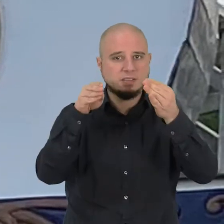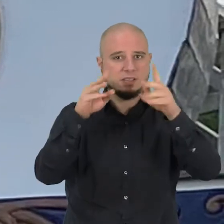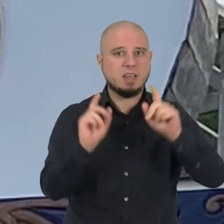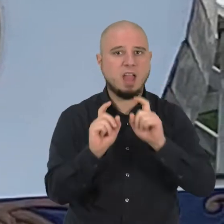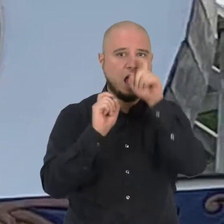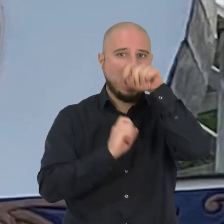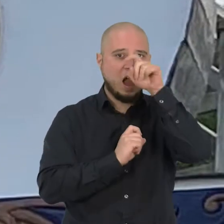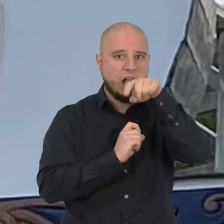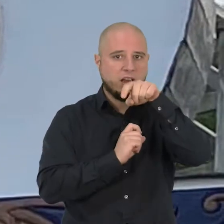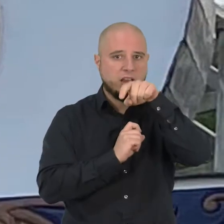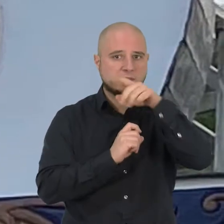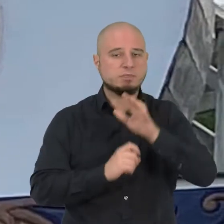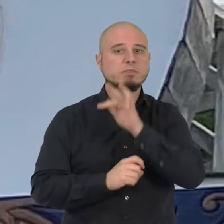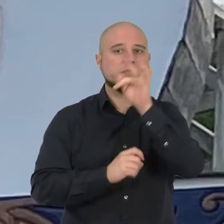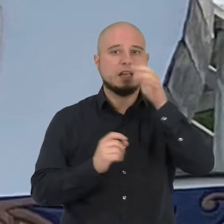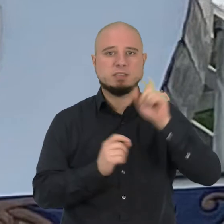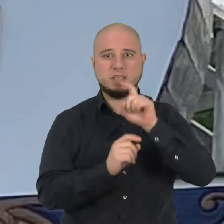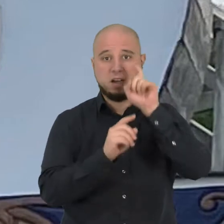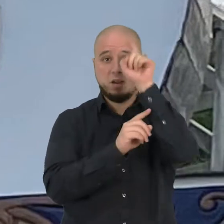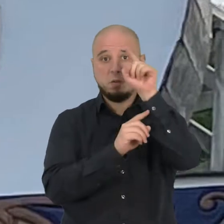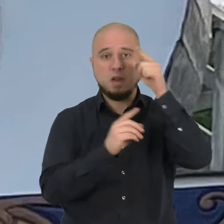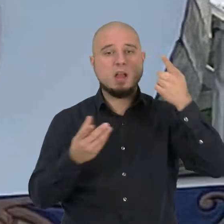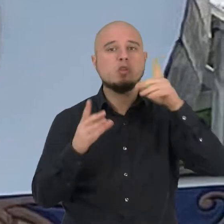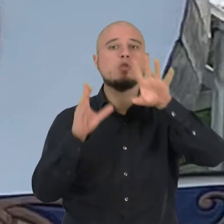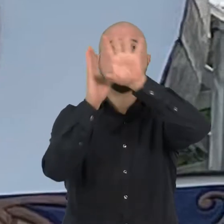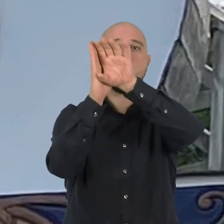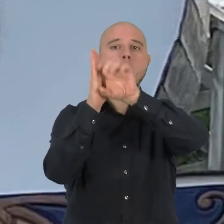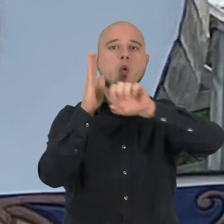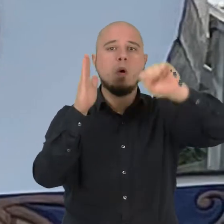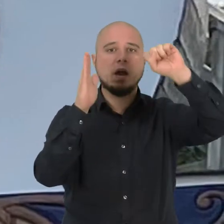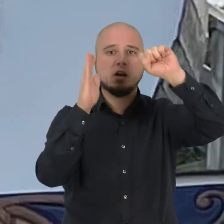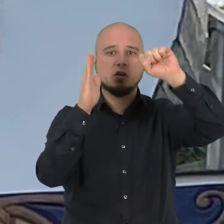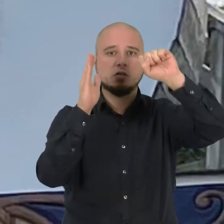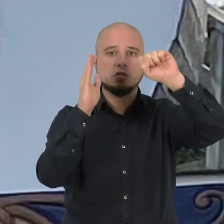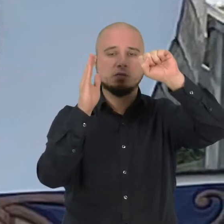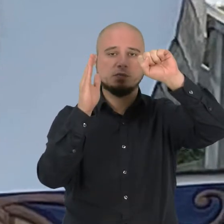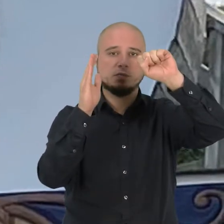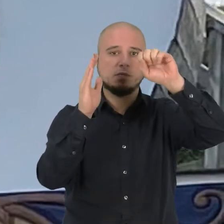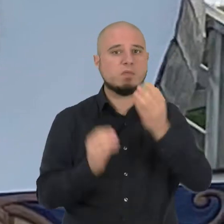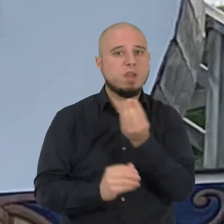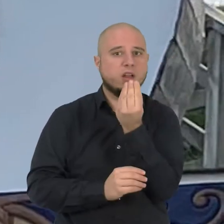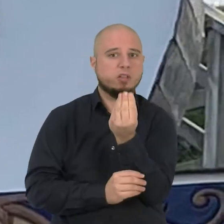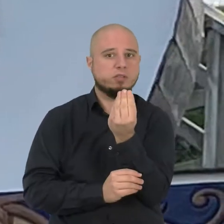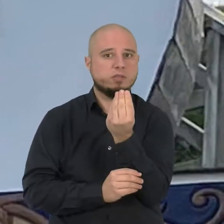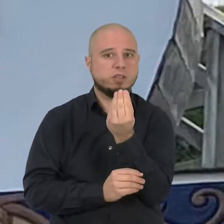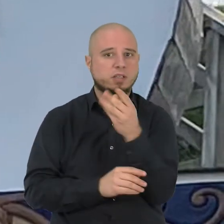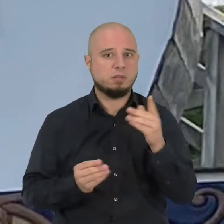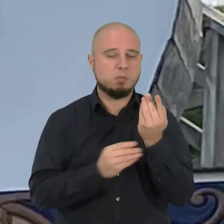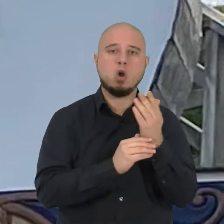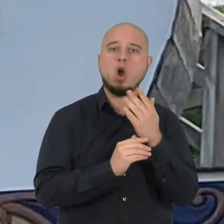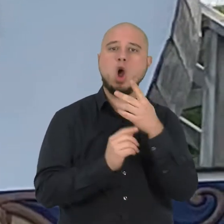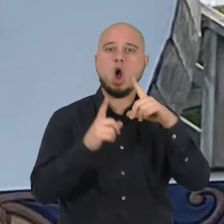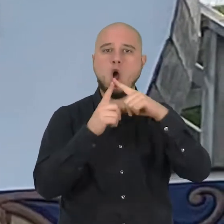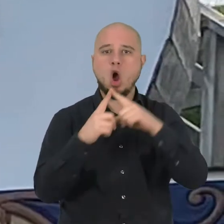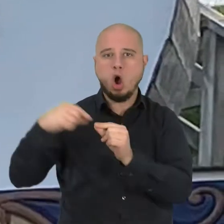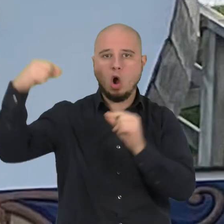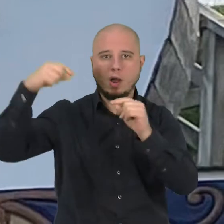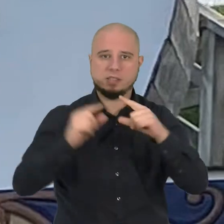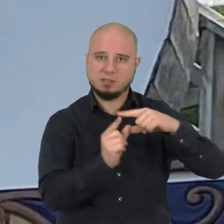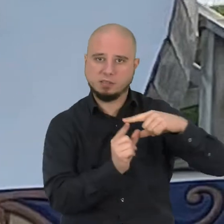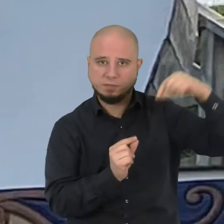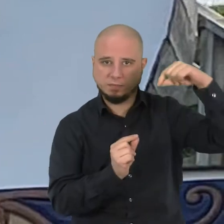que se posa un águila. Sobre su cabeza, un cuerno refiriéndose a él como el cuerno de la abundancia y a cada lado de la torre, una palma.